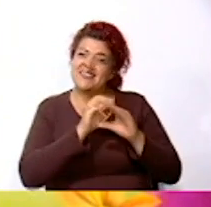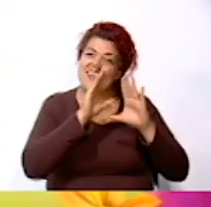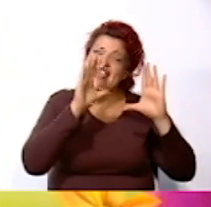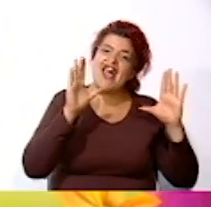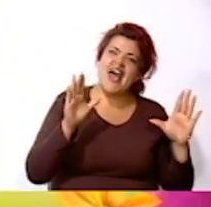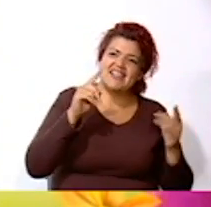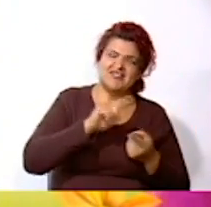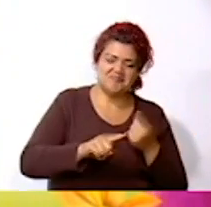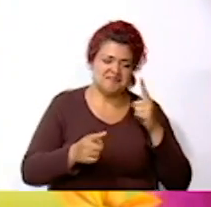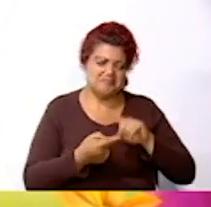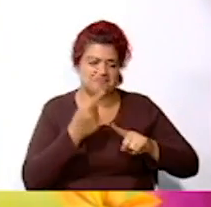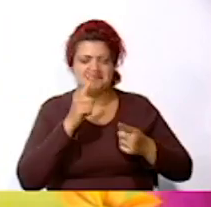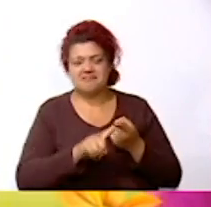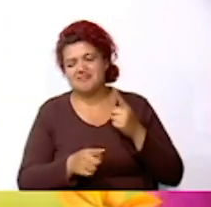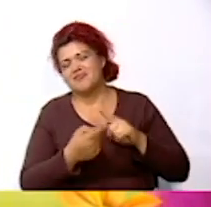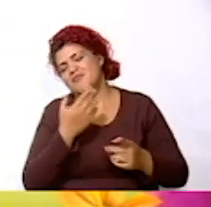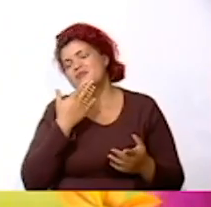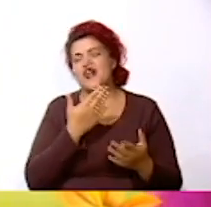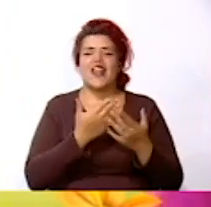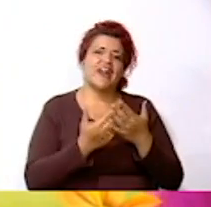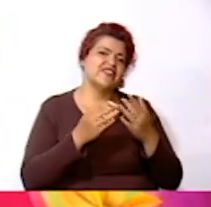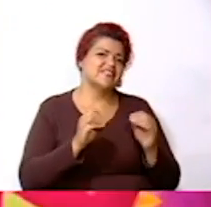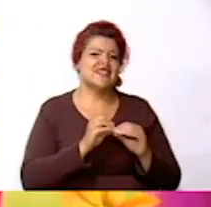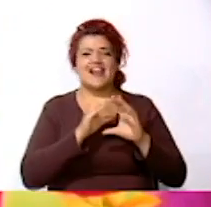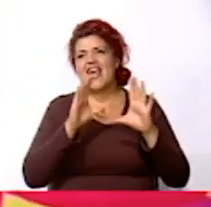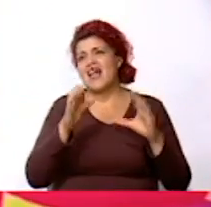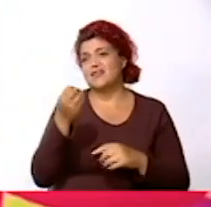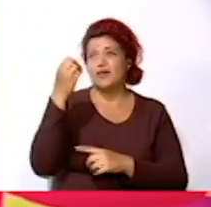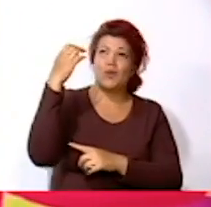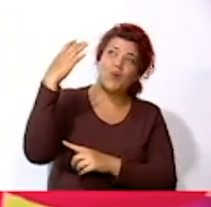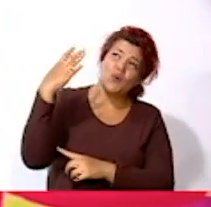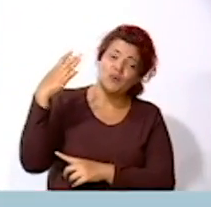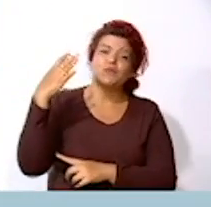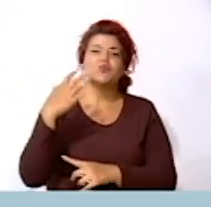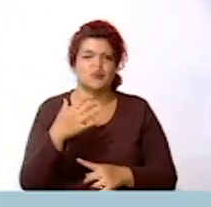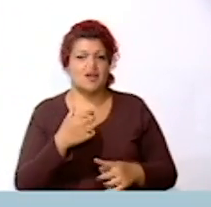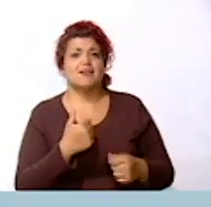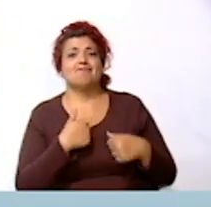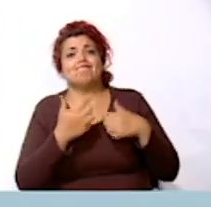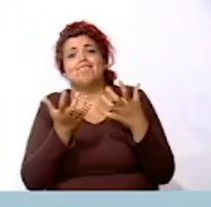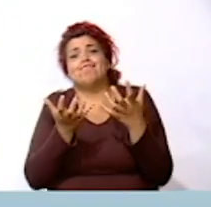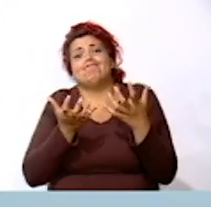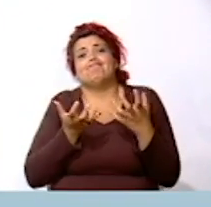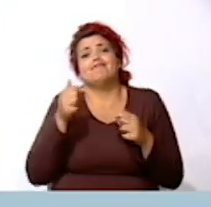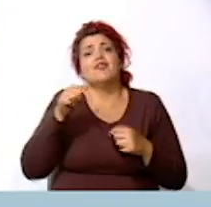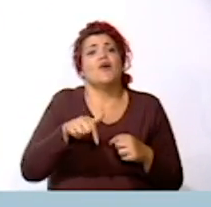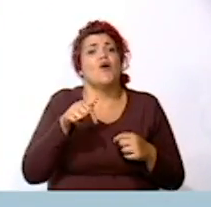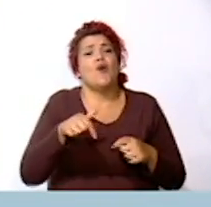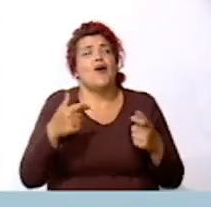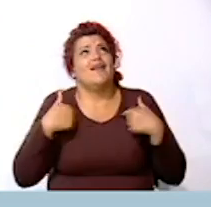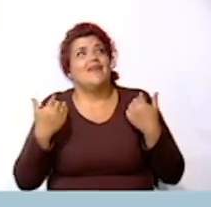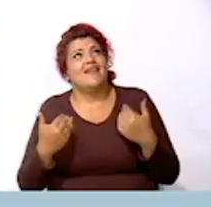amiguitos, buenos días luz Quiero hoy con alegría